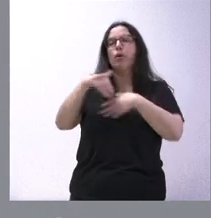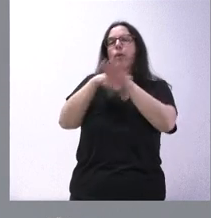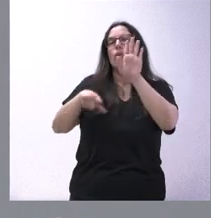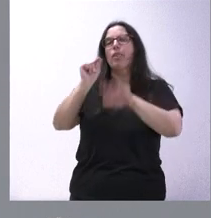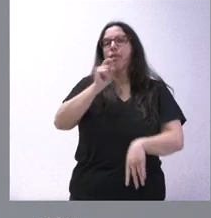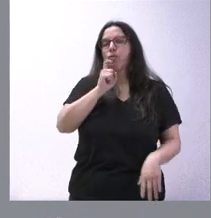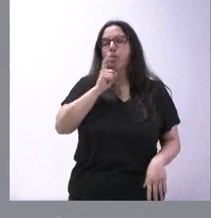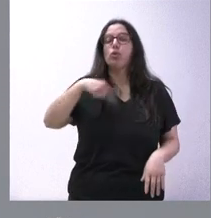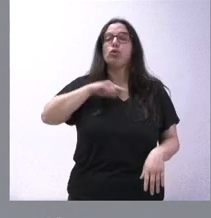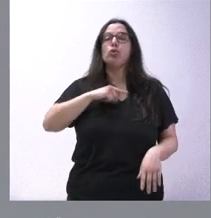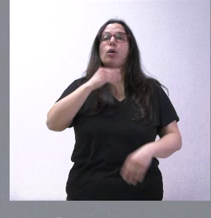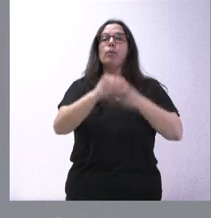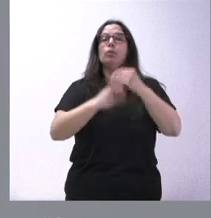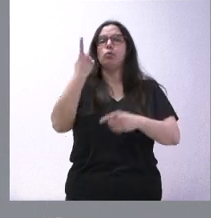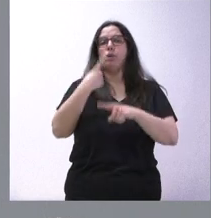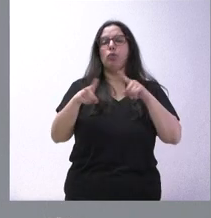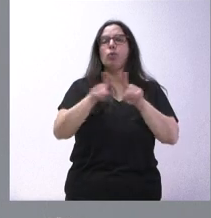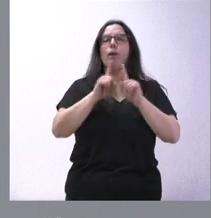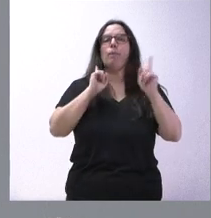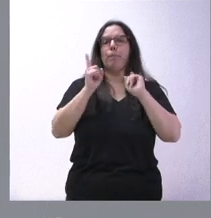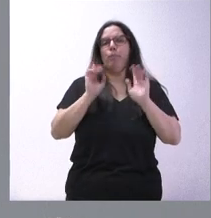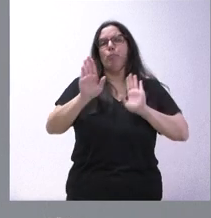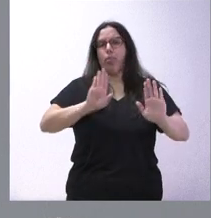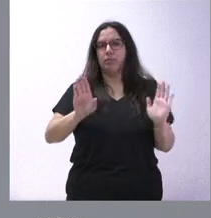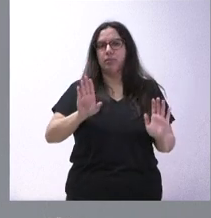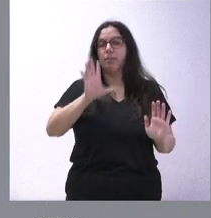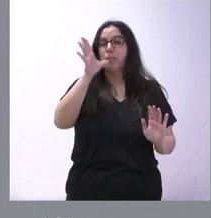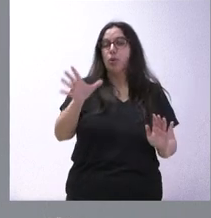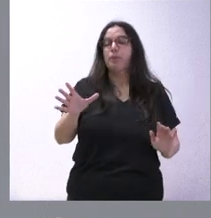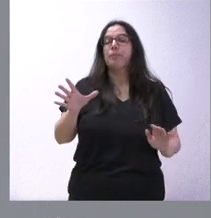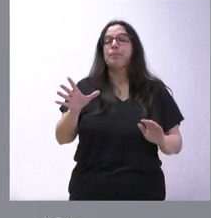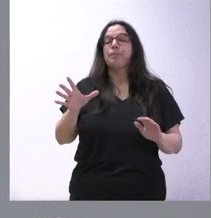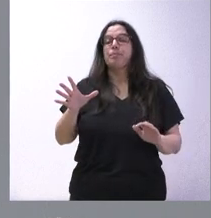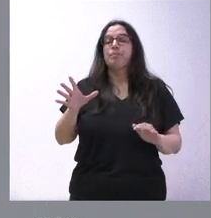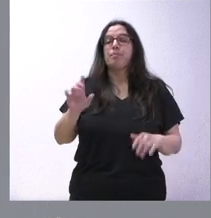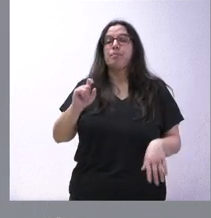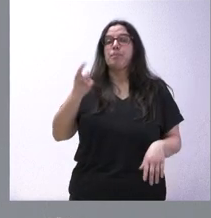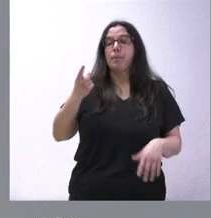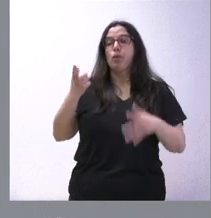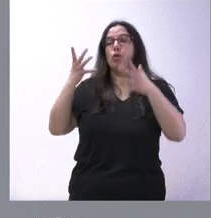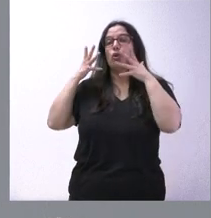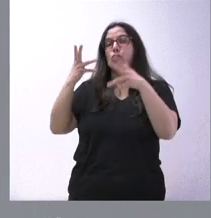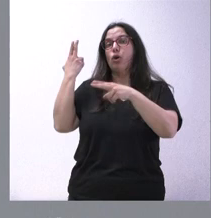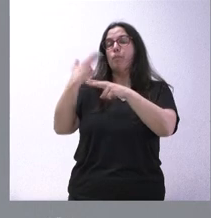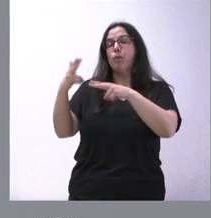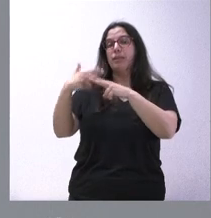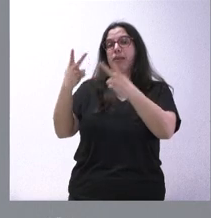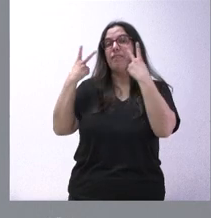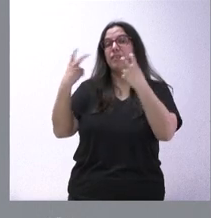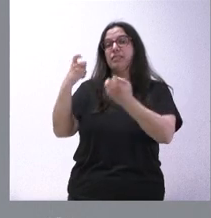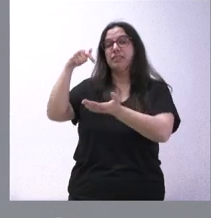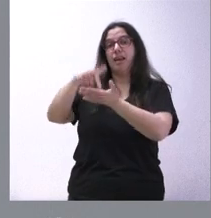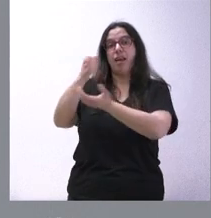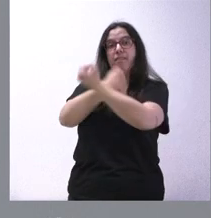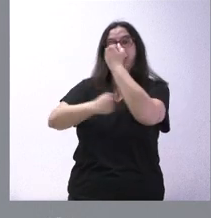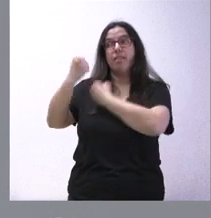Nosotros hemos hecho una cosa que era prudente, que era esperar hasta que oficialmente se manifestara el Consejo de Política Fiscal y Financiera y